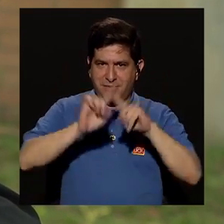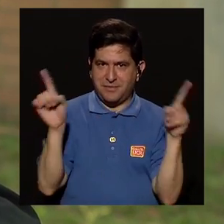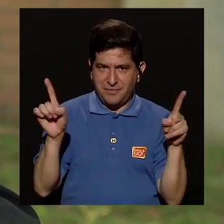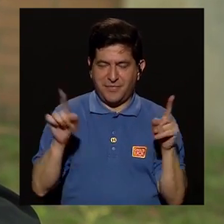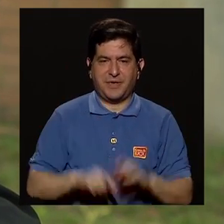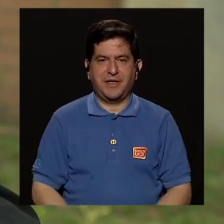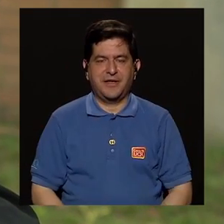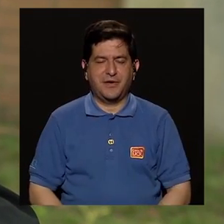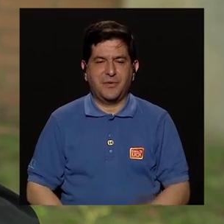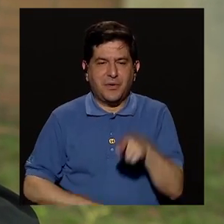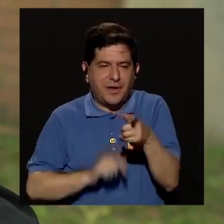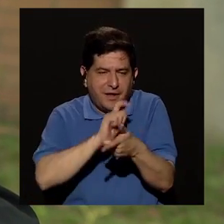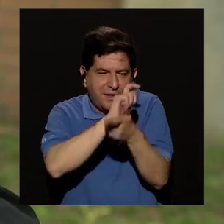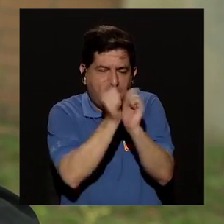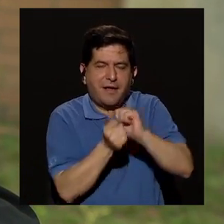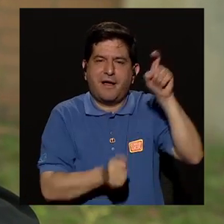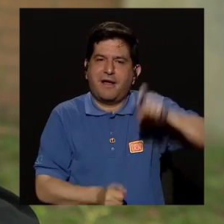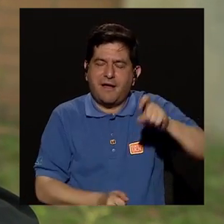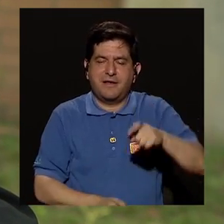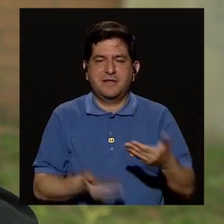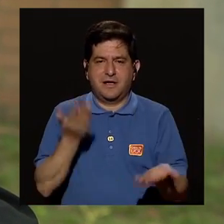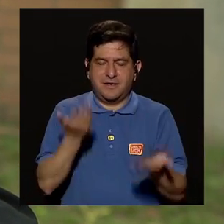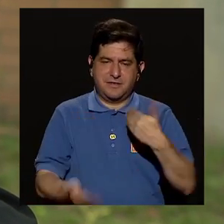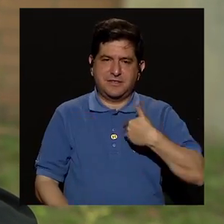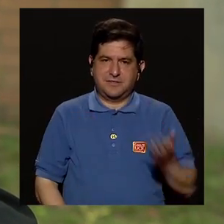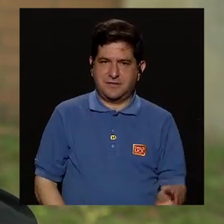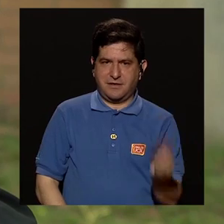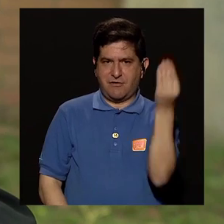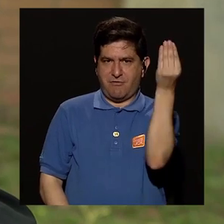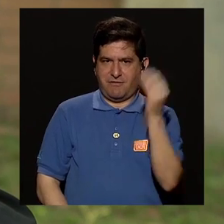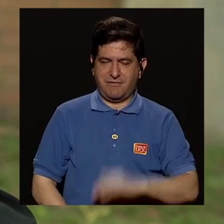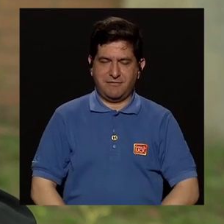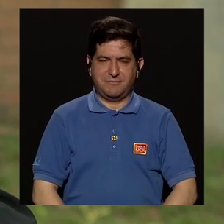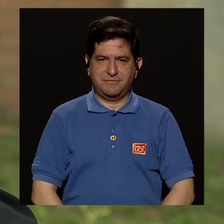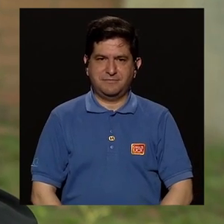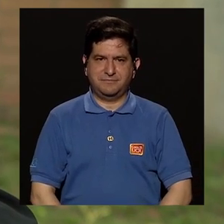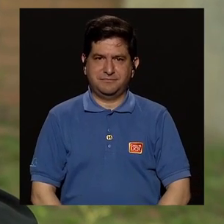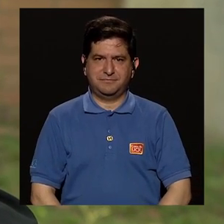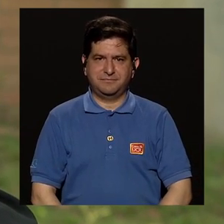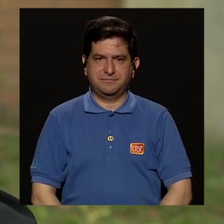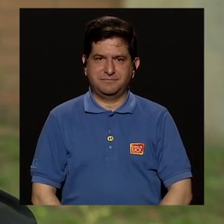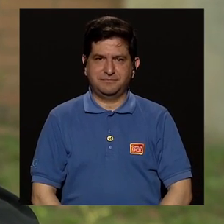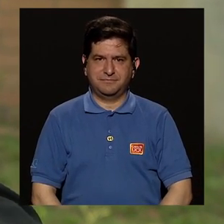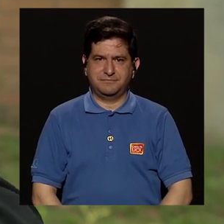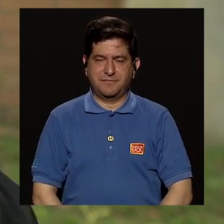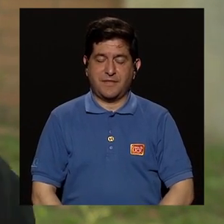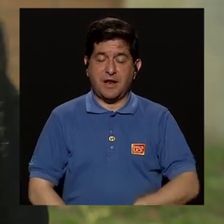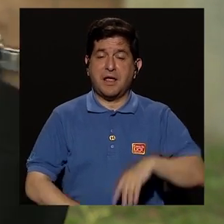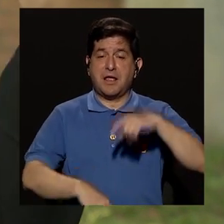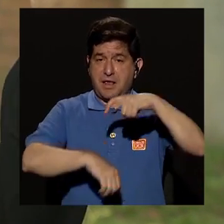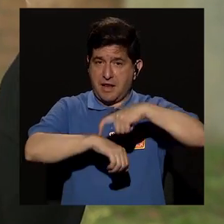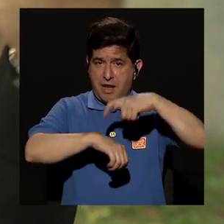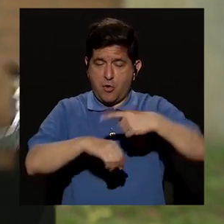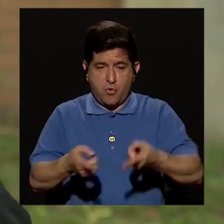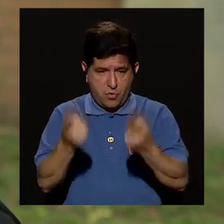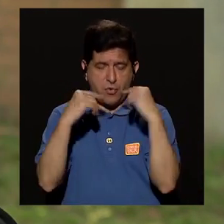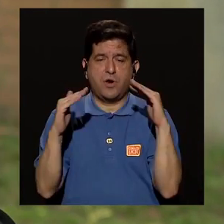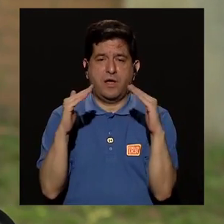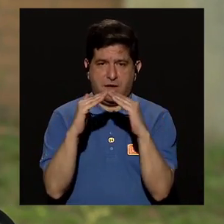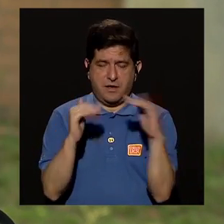adaptada a las necesidades que puede tener un adolescente, por ejemplo. ¿Verdad? Desde la hora de llegada